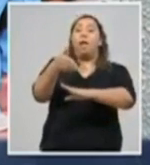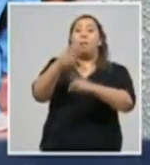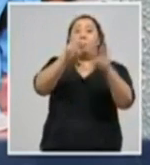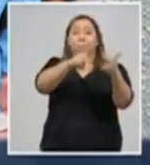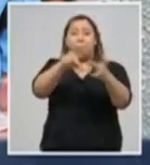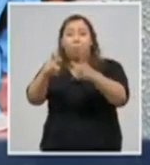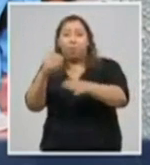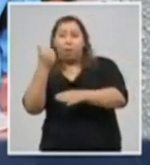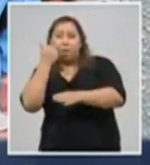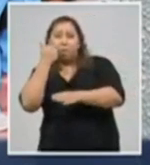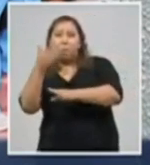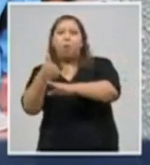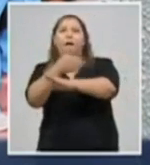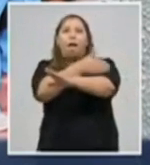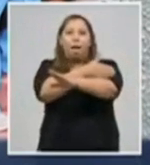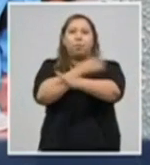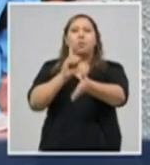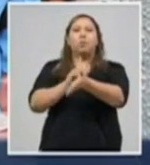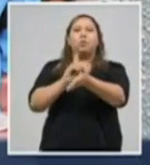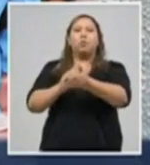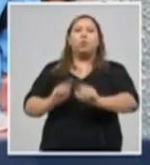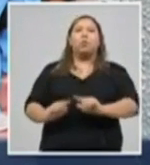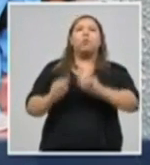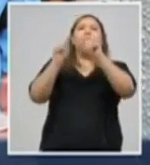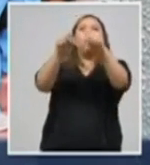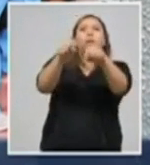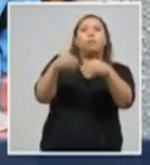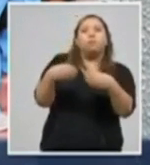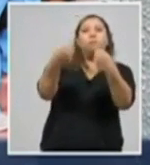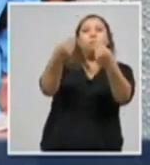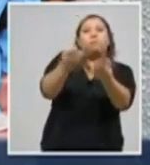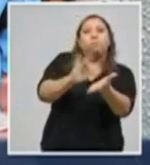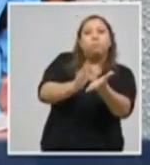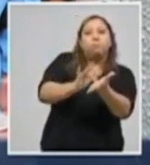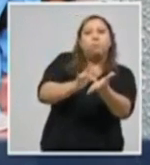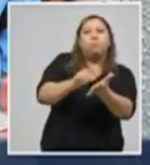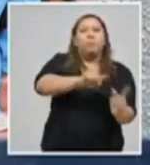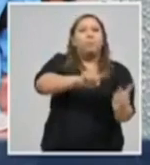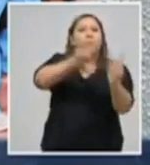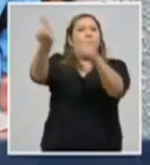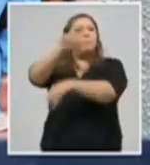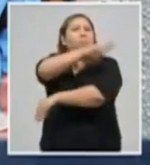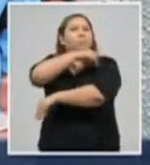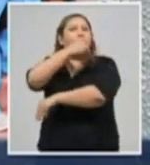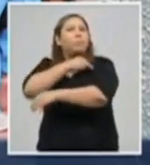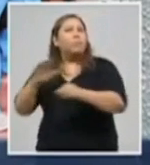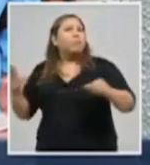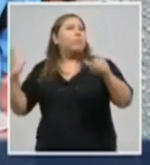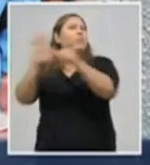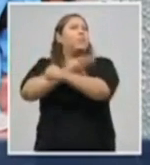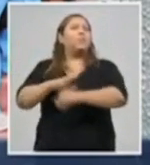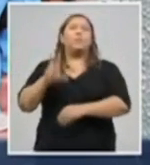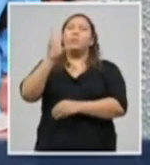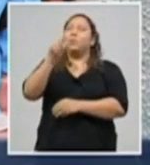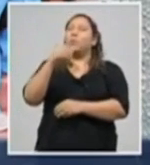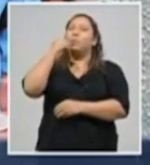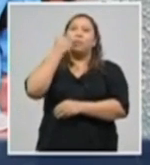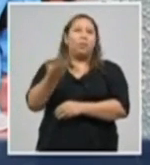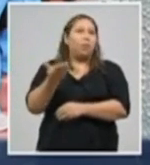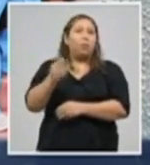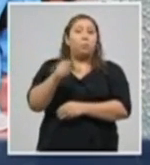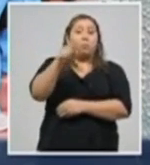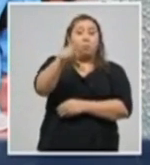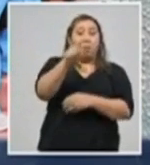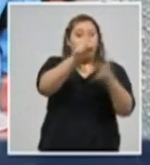que están llenos de pacientes y que lo que buscamos es evitar la condición, que se ponga una condición grave de estas personas